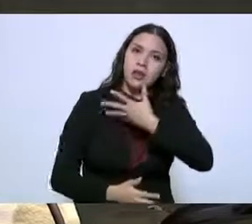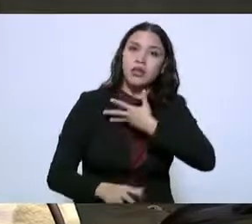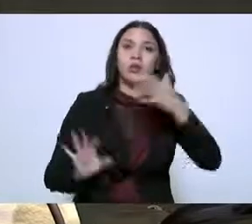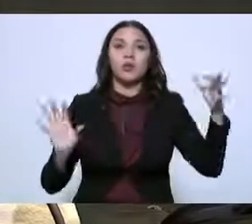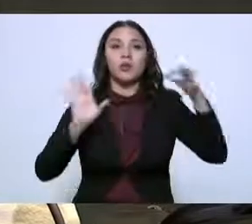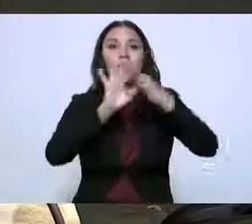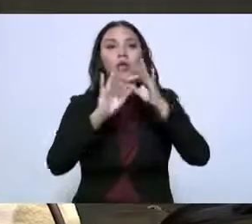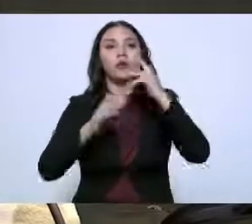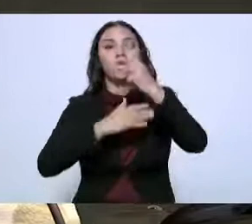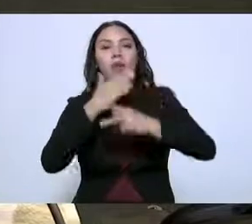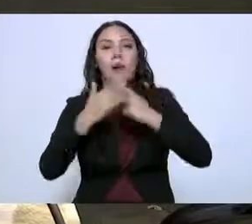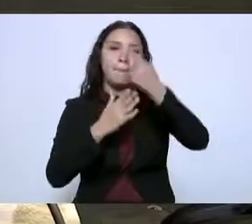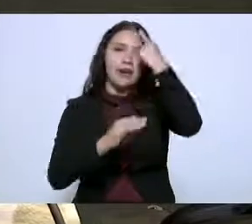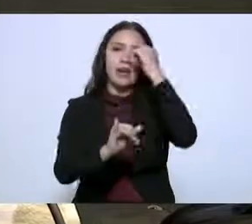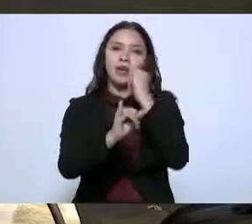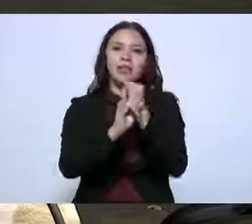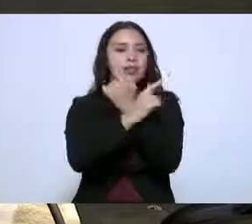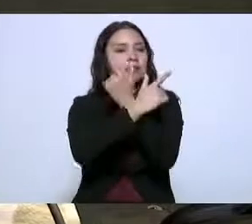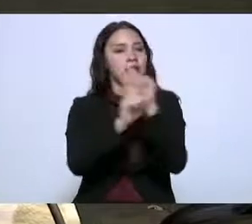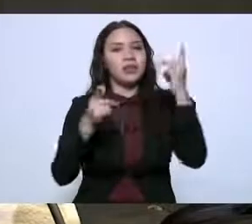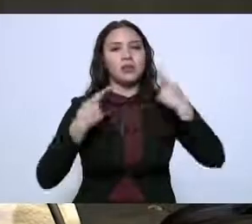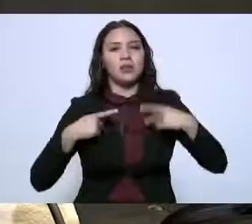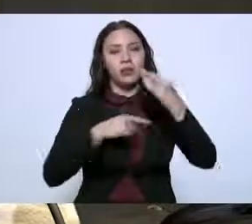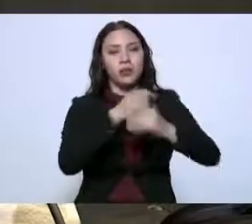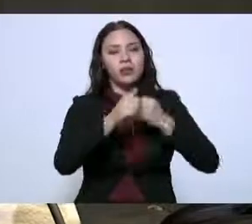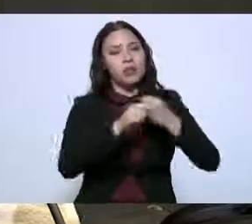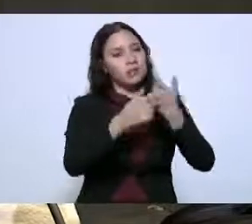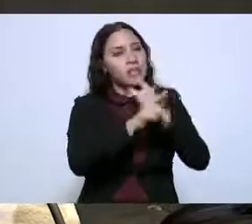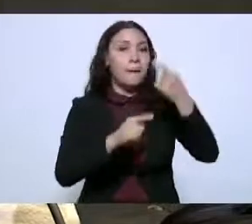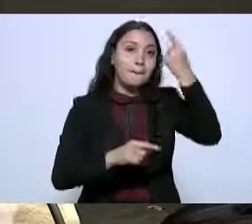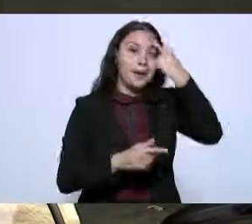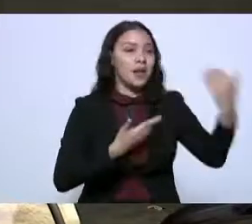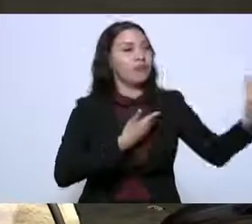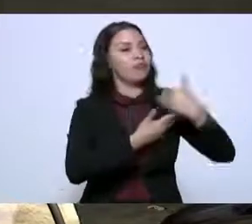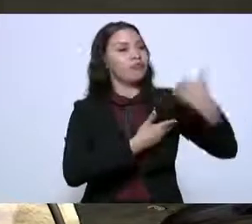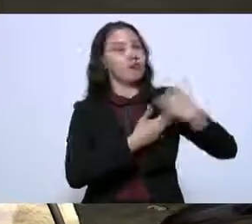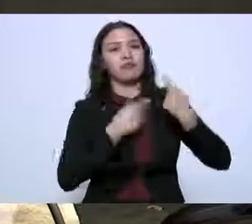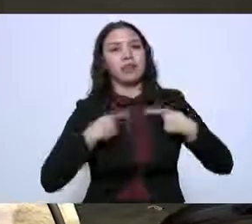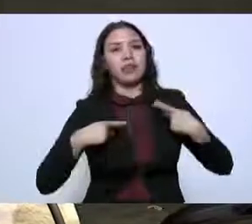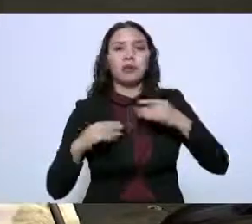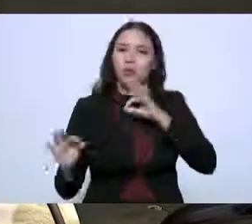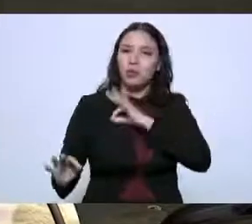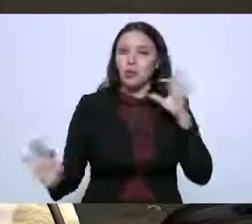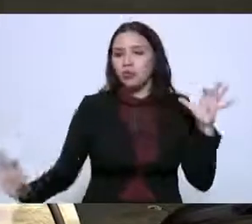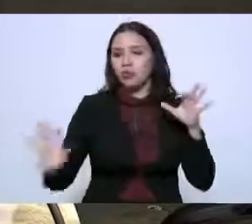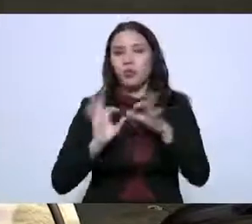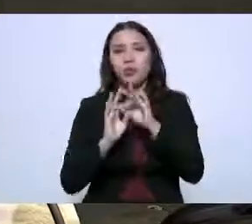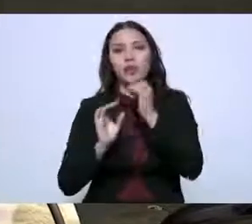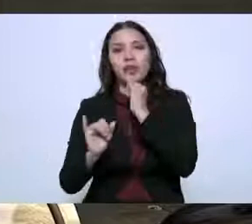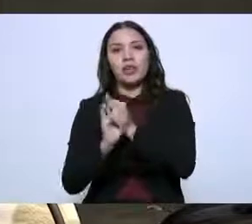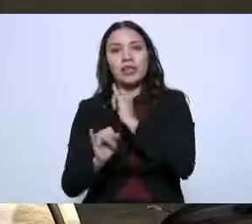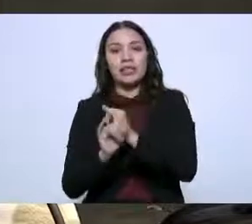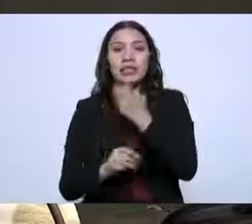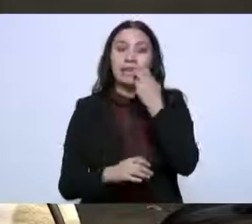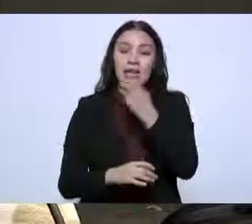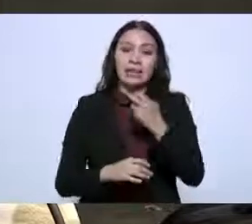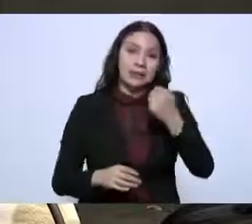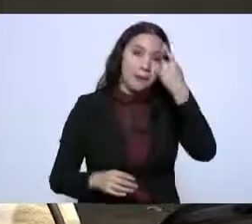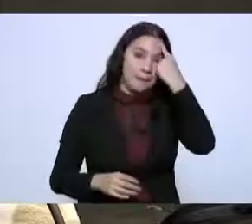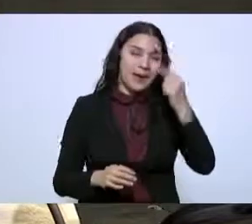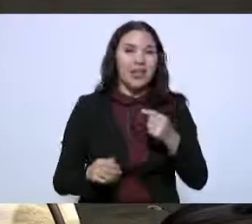el programa de internet para todos está reforzando también que las bibliotecas cuenten con internet esto los convierte en centros